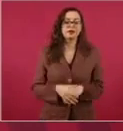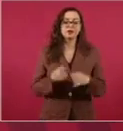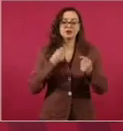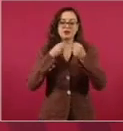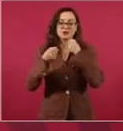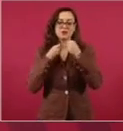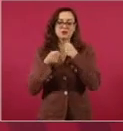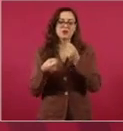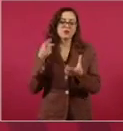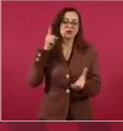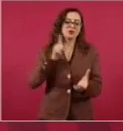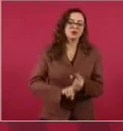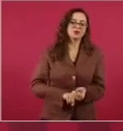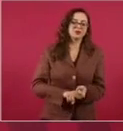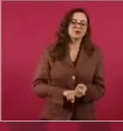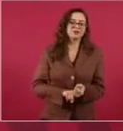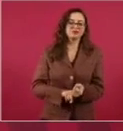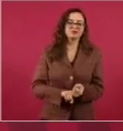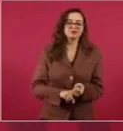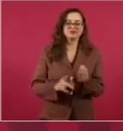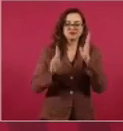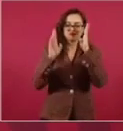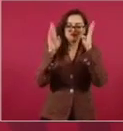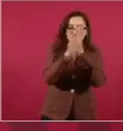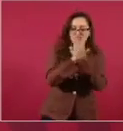de espionaje.